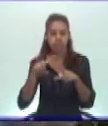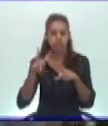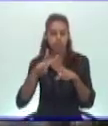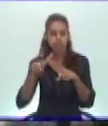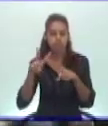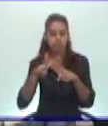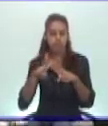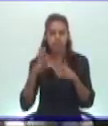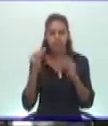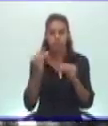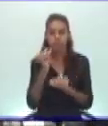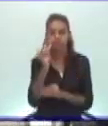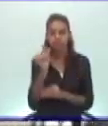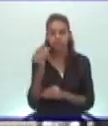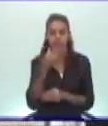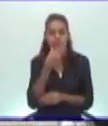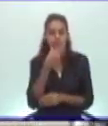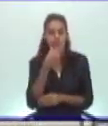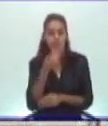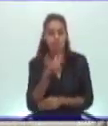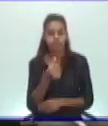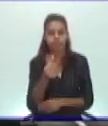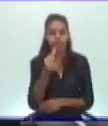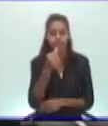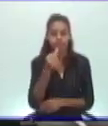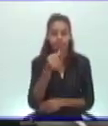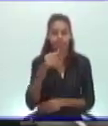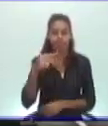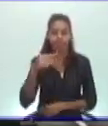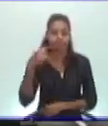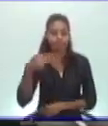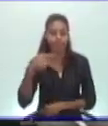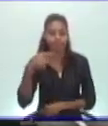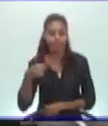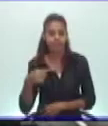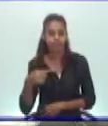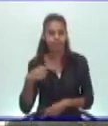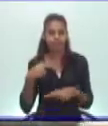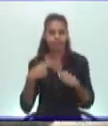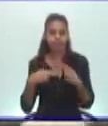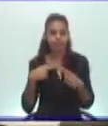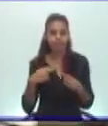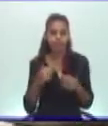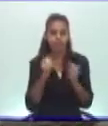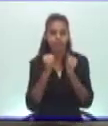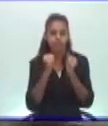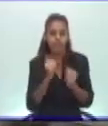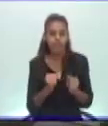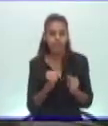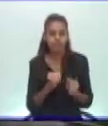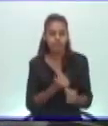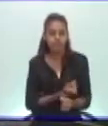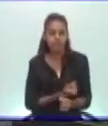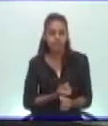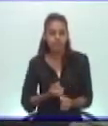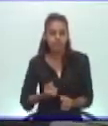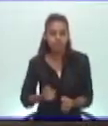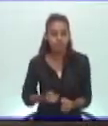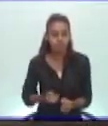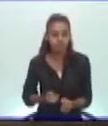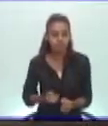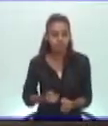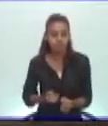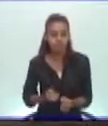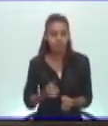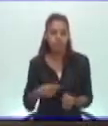muchos jóvenes las consumen de manera habitual y provocan una fuerte adicción a las drogas que requiere